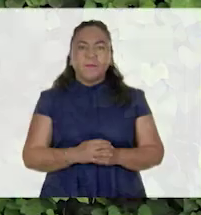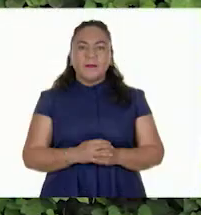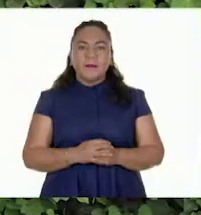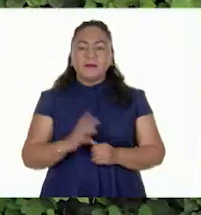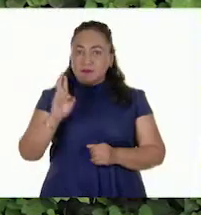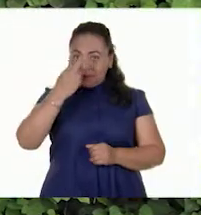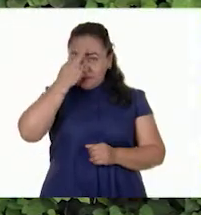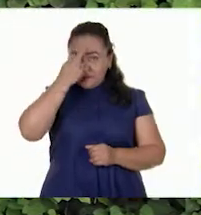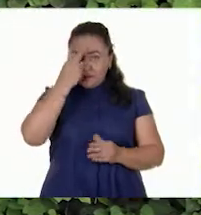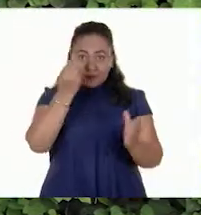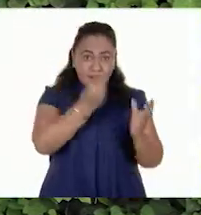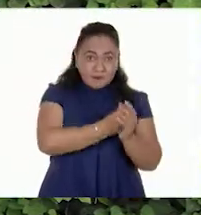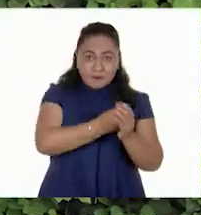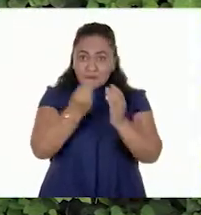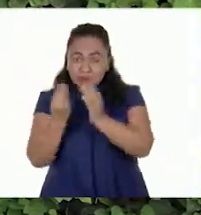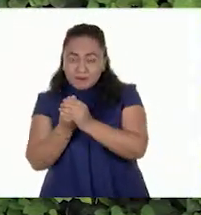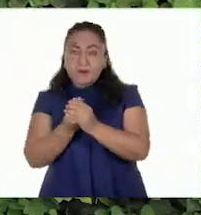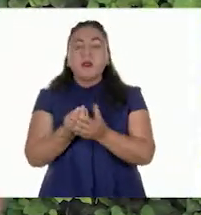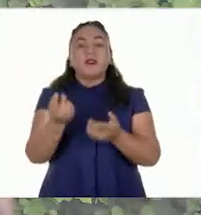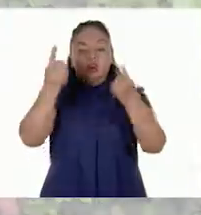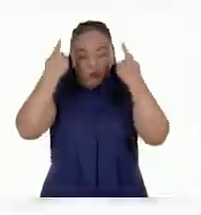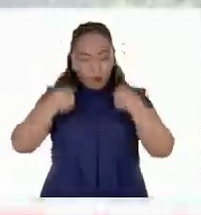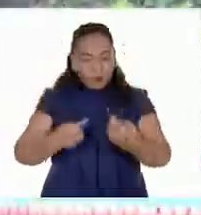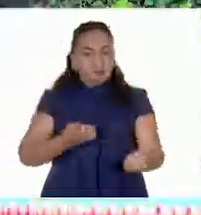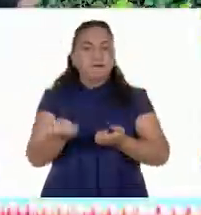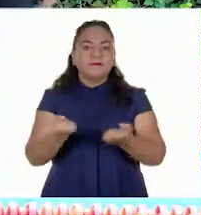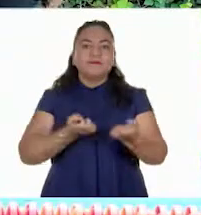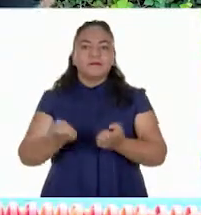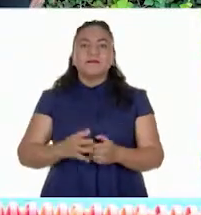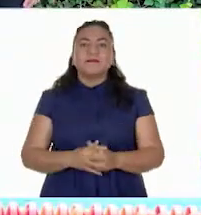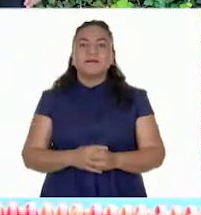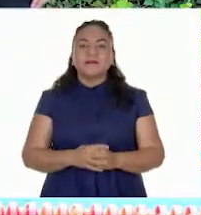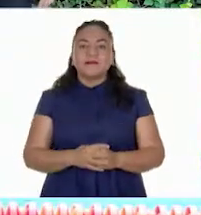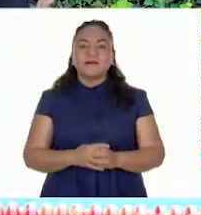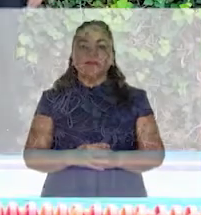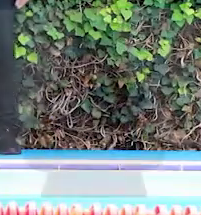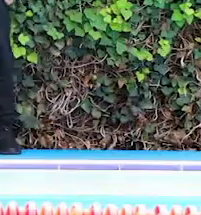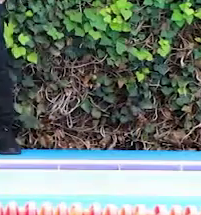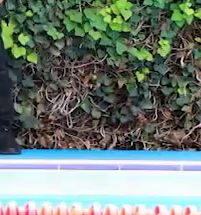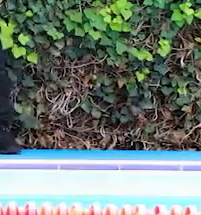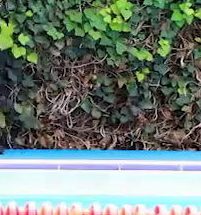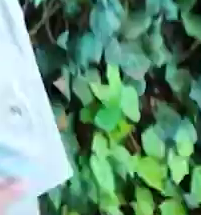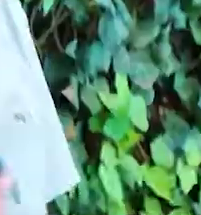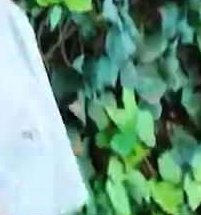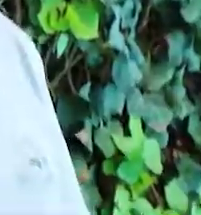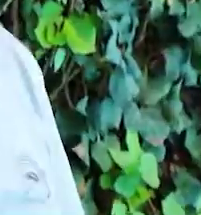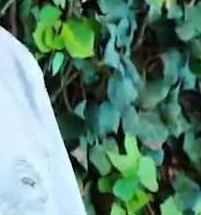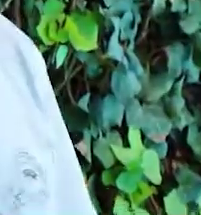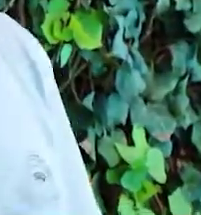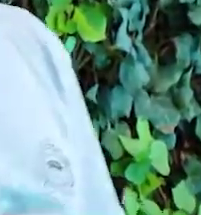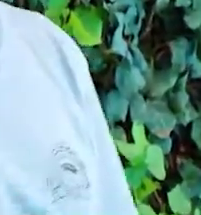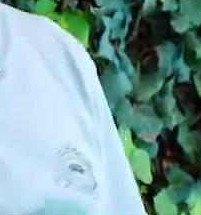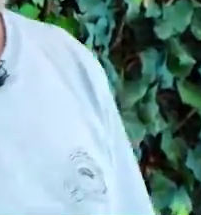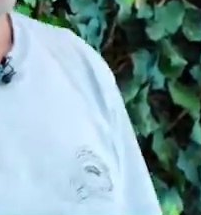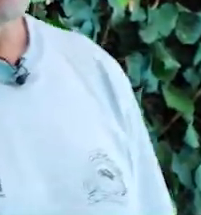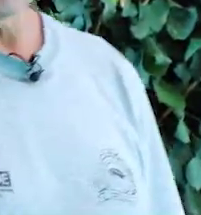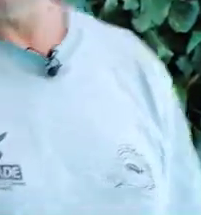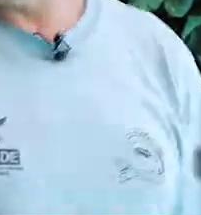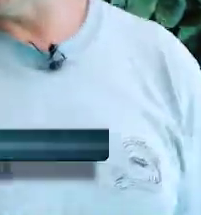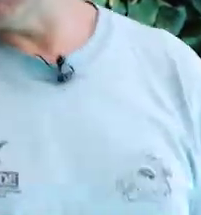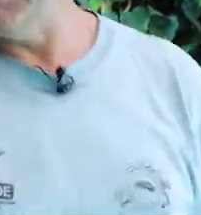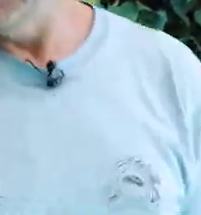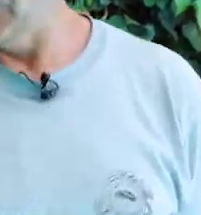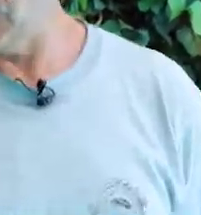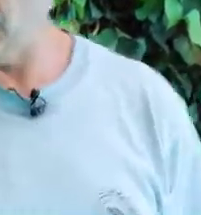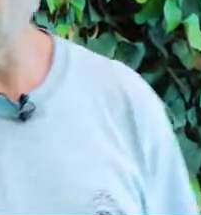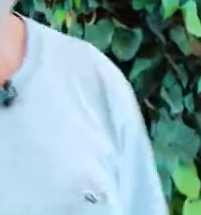Recuerda, entre clase y clase, activa tu cuerpo. En esta ocasión vamos a trabajar la parte del abdomen, el estómago. ¿Qué vamos